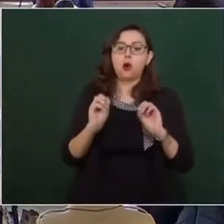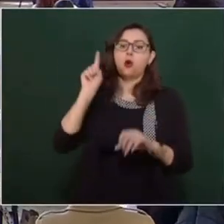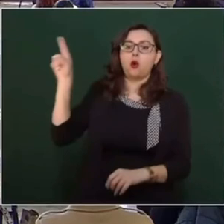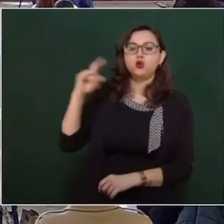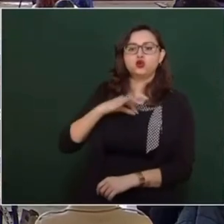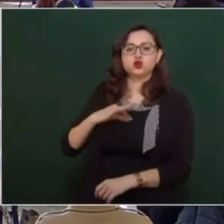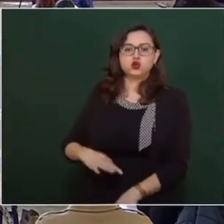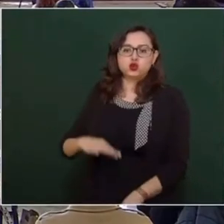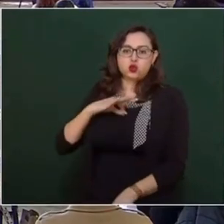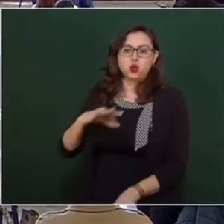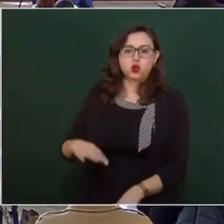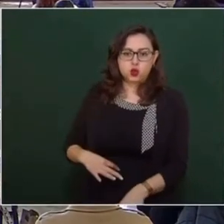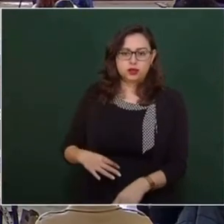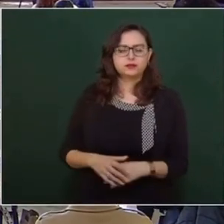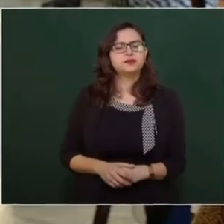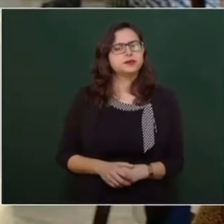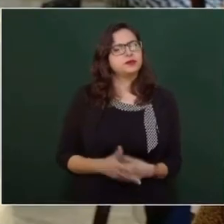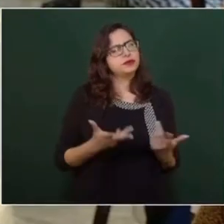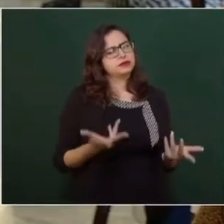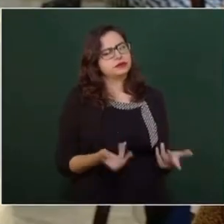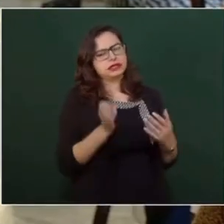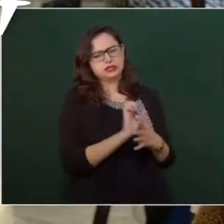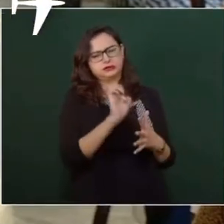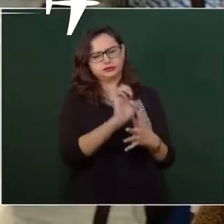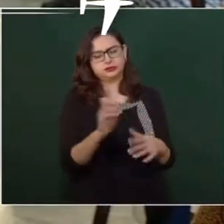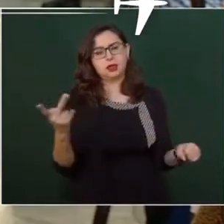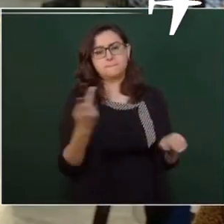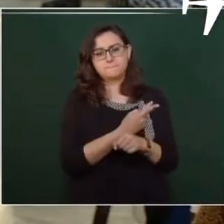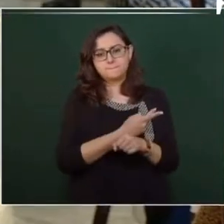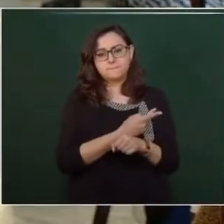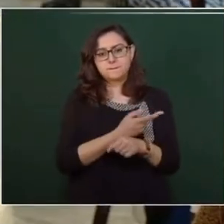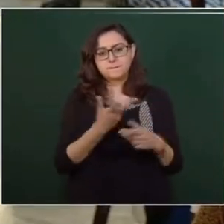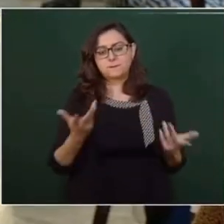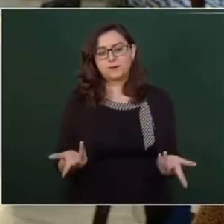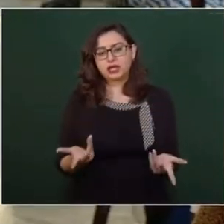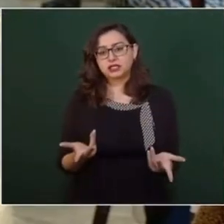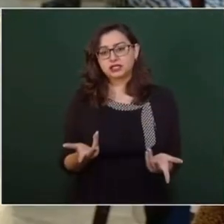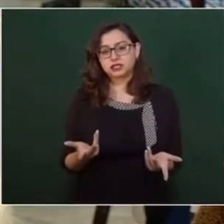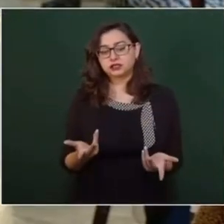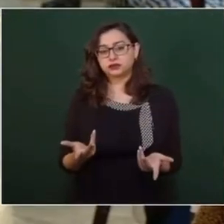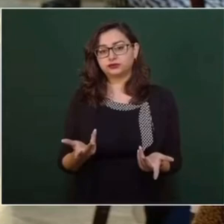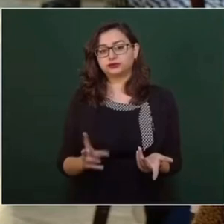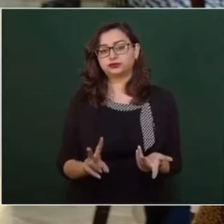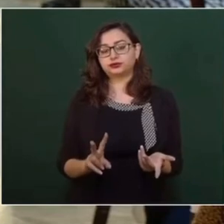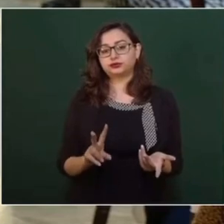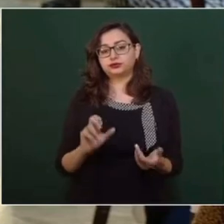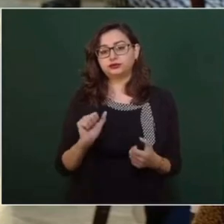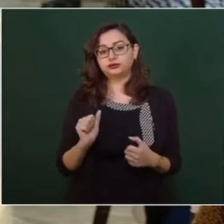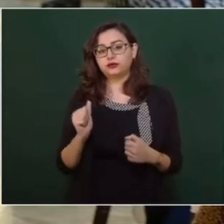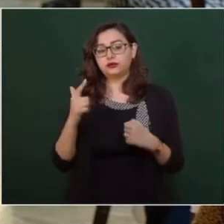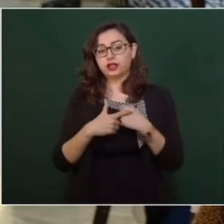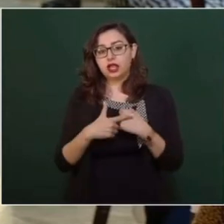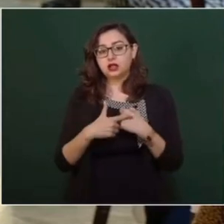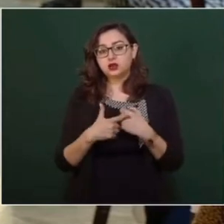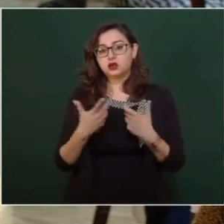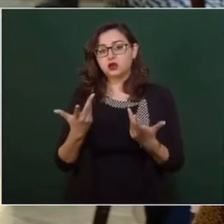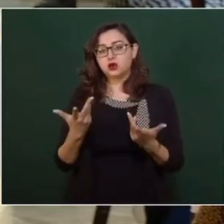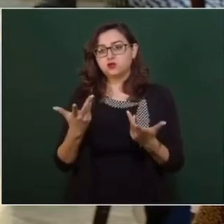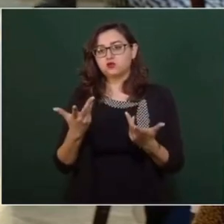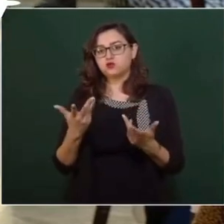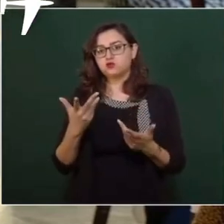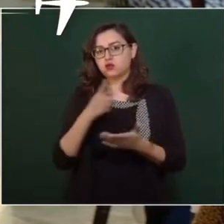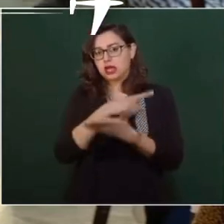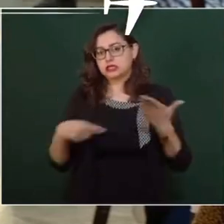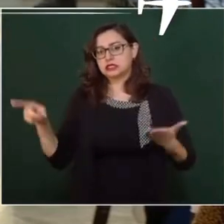Entonces, ya literalmente está cancelado una nueva ruta, como lo habían dicho el viernes, del aeropuerto. ¿Y estos dos millones sería